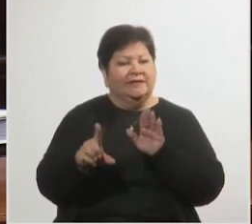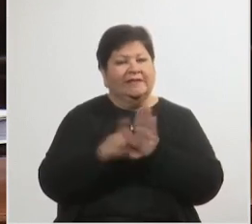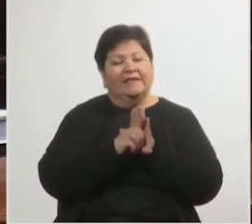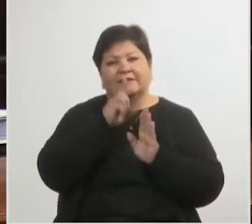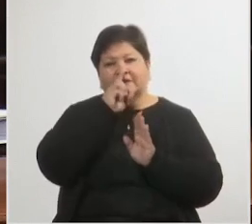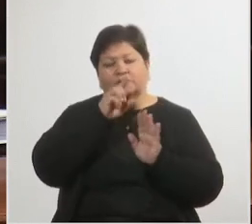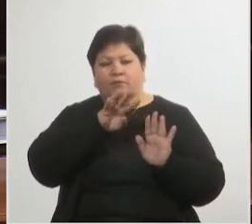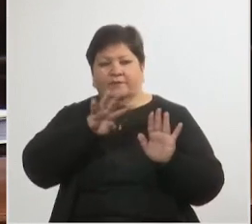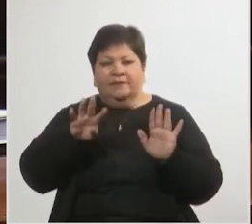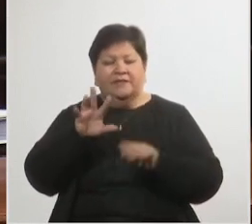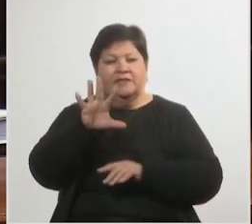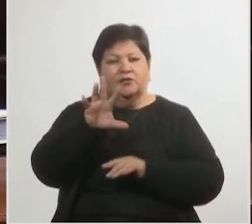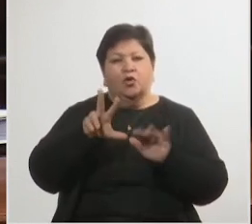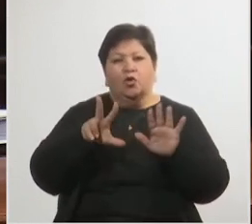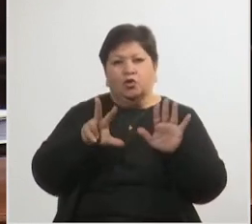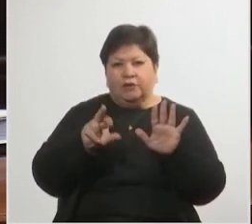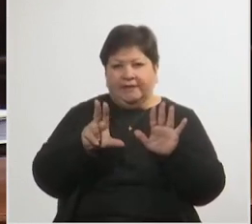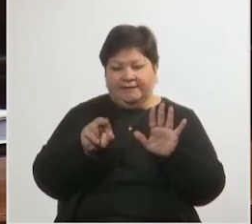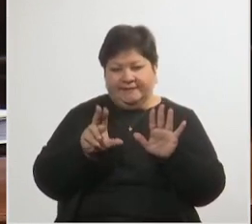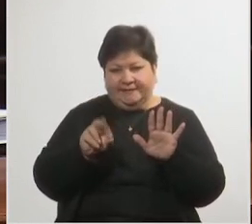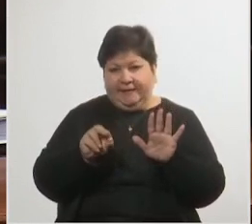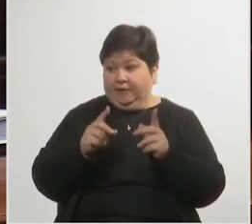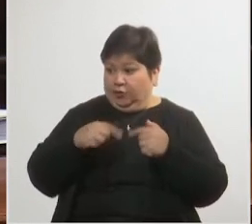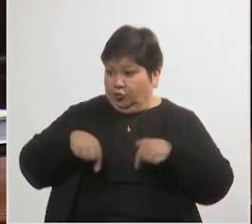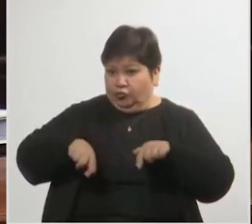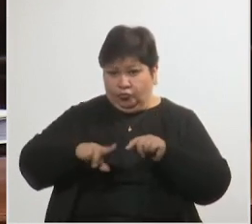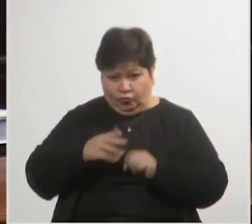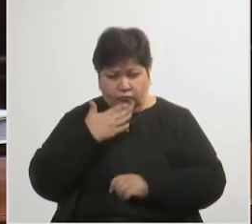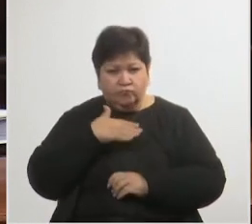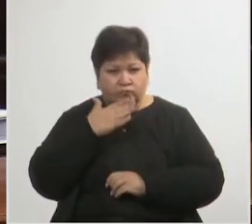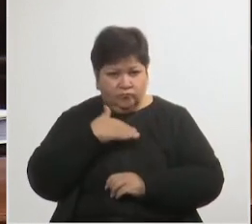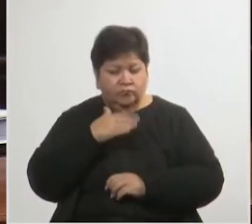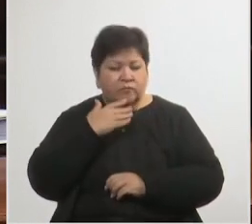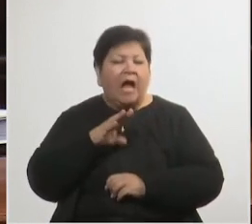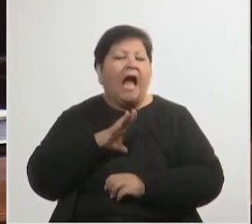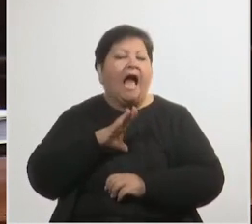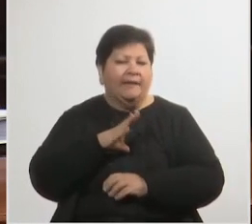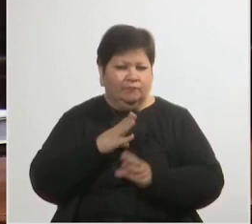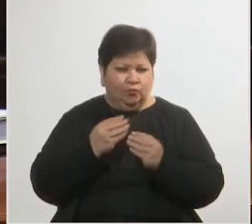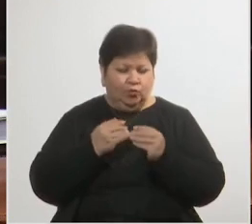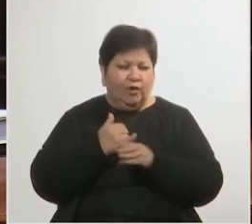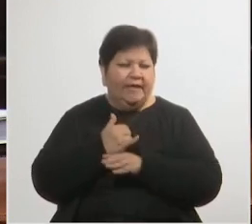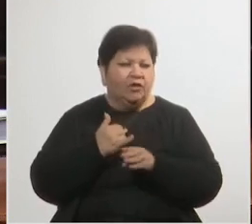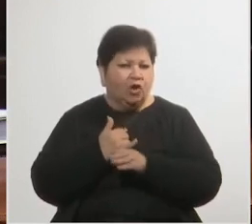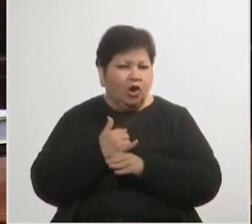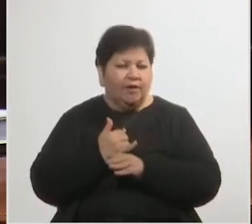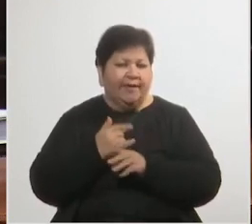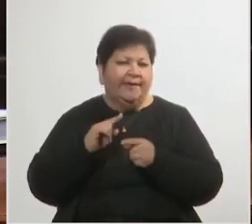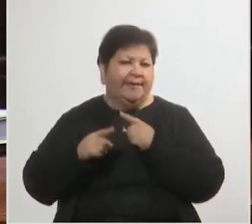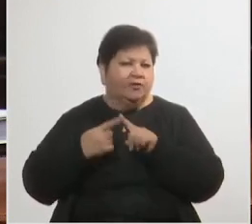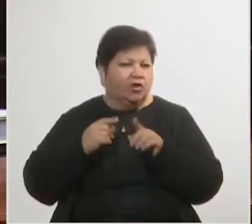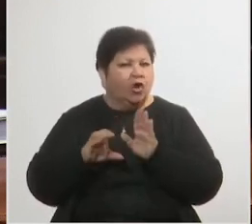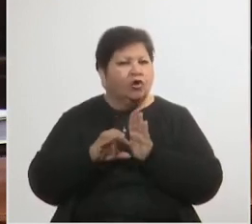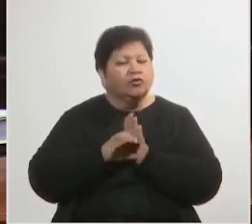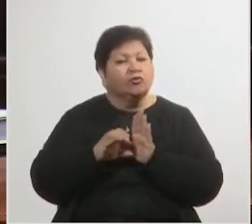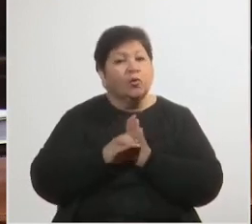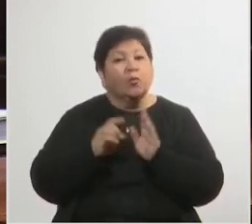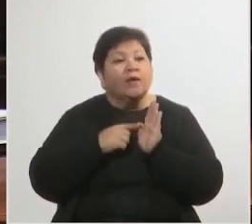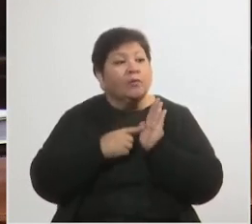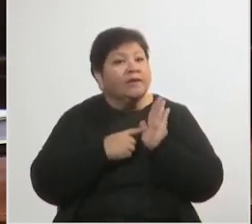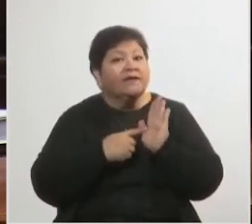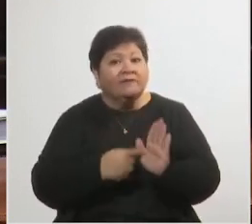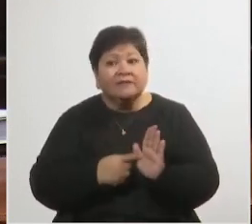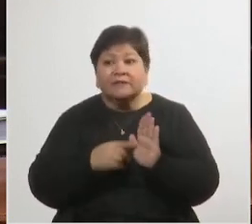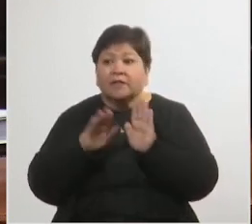ley 19.580 que nosotros entendemos tiene muchos vicios de inconstitucionalidad cuando establece que no